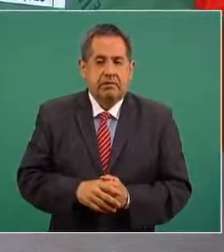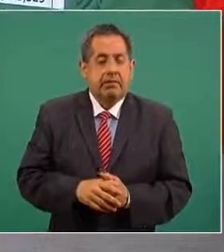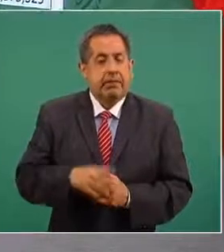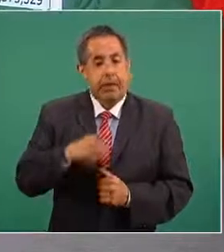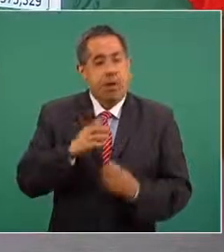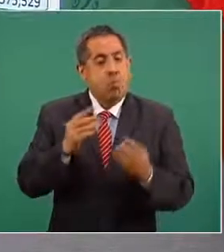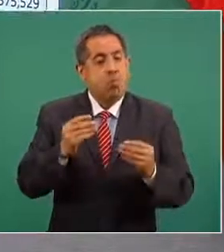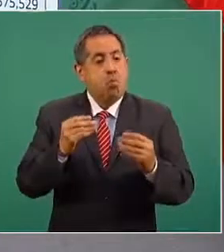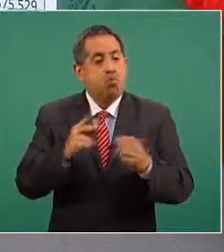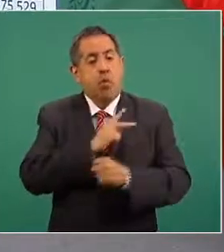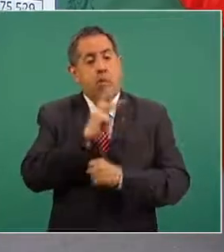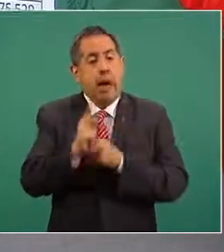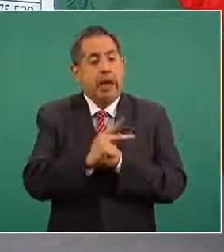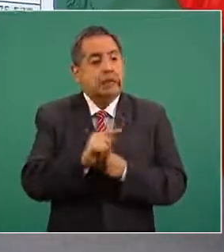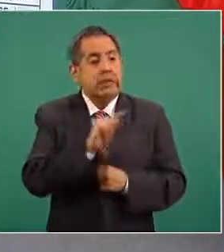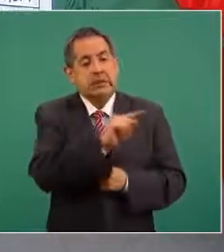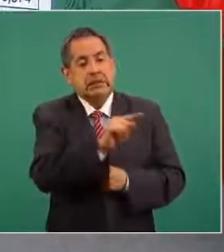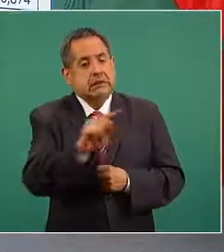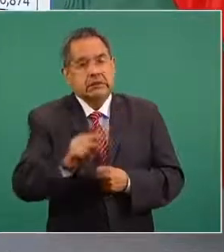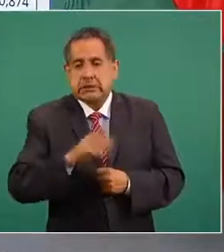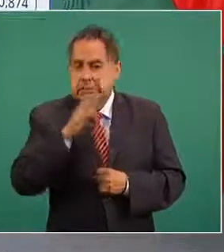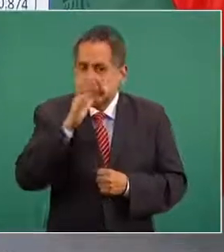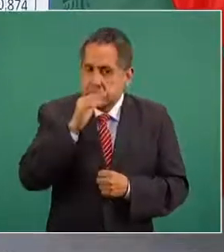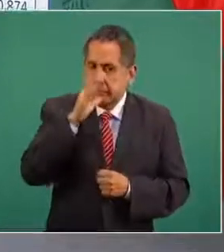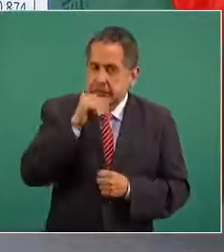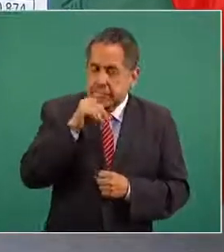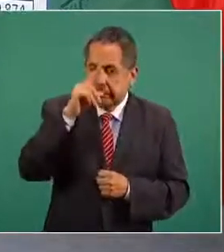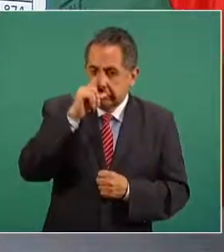muchos países que no han podido